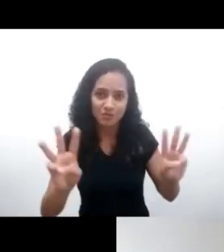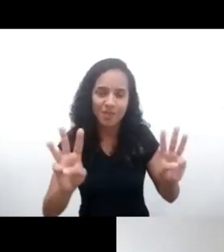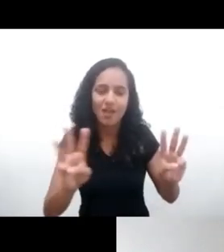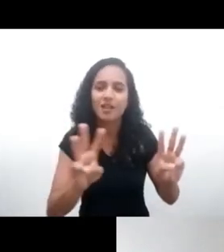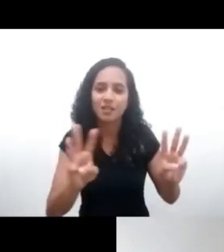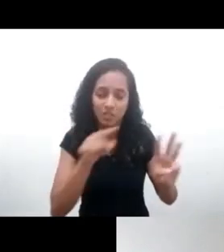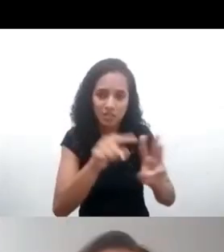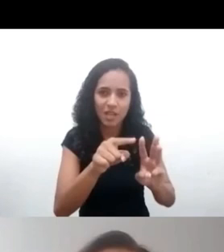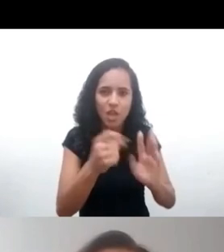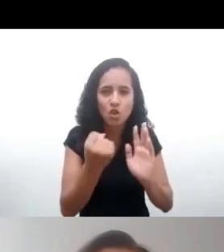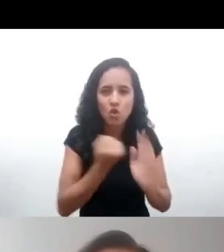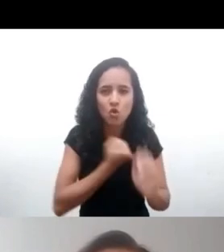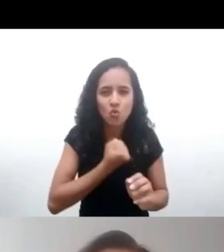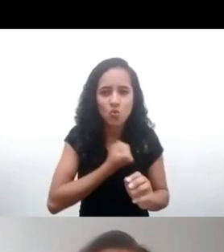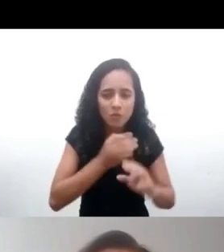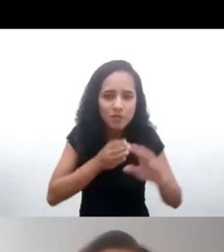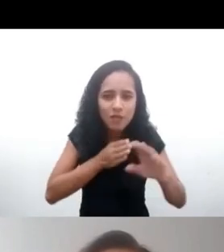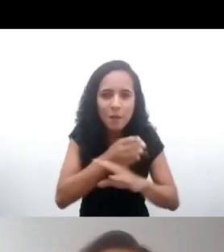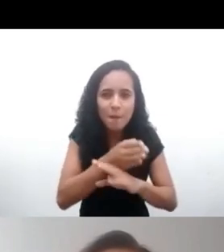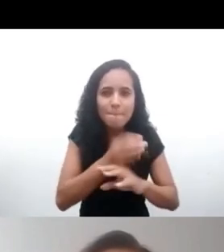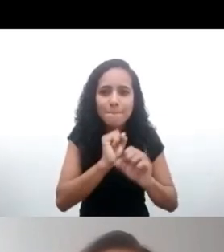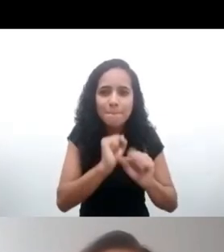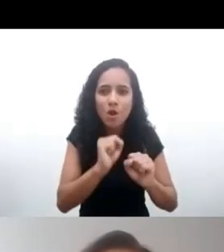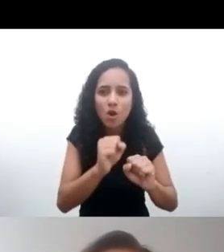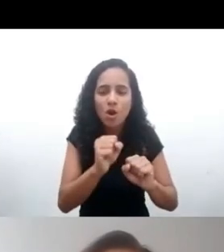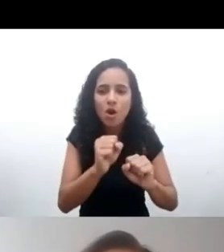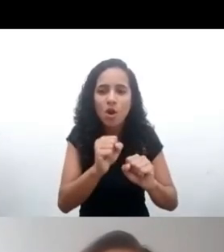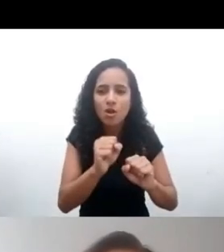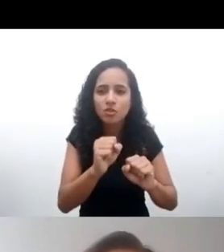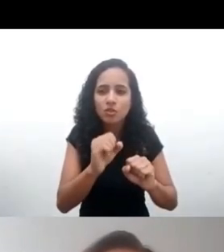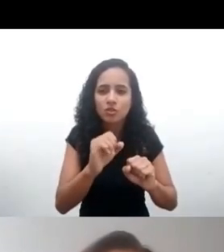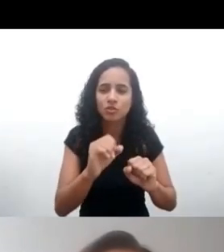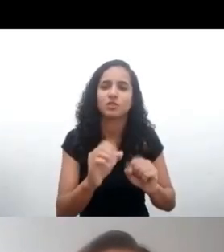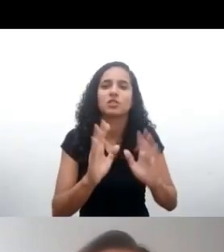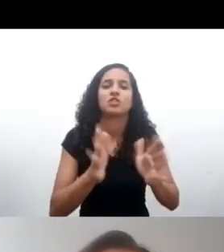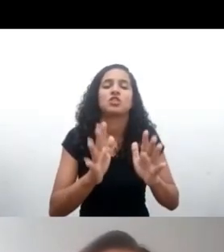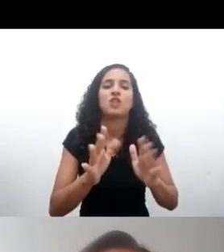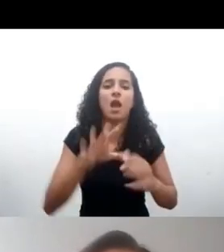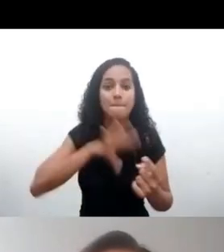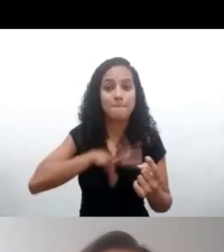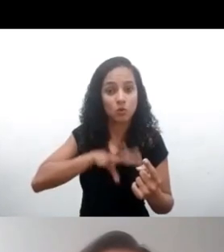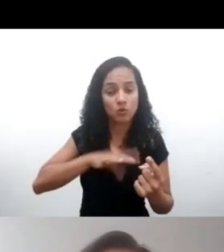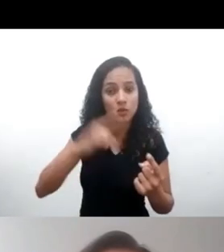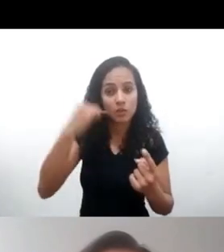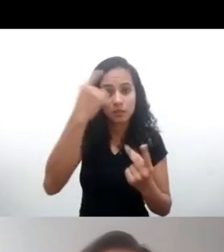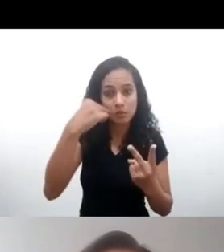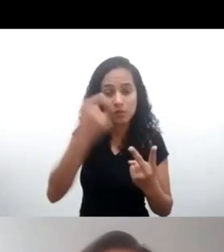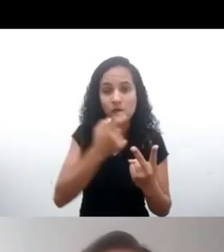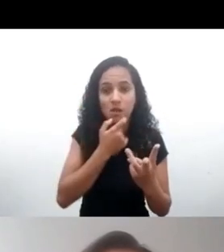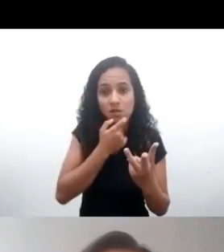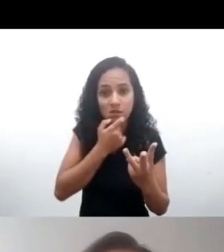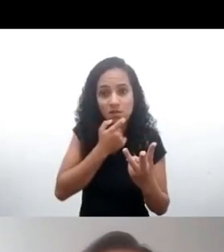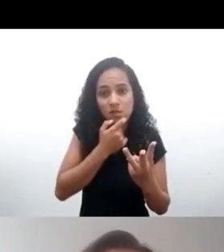observación general. Ustedes verán ahí después de mi charla el sitio en donde